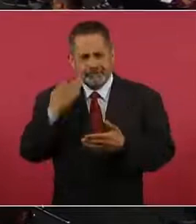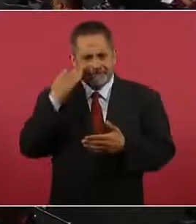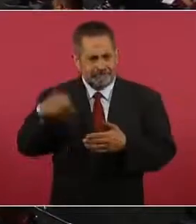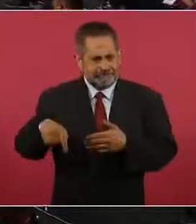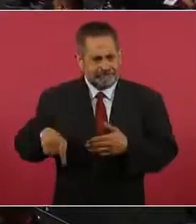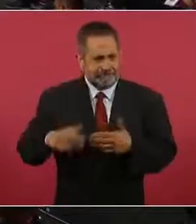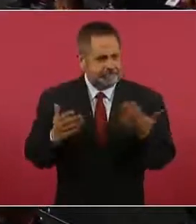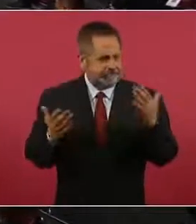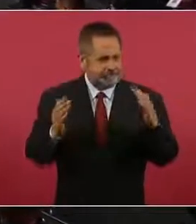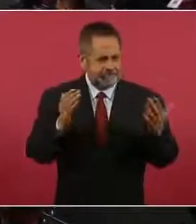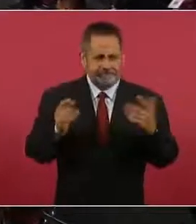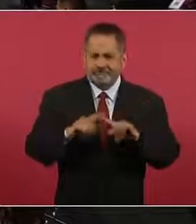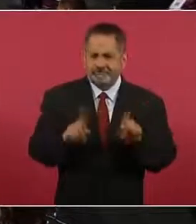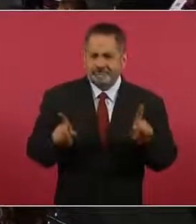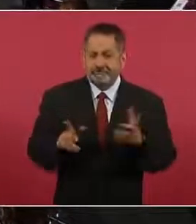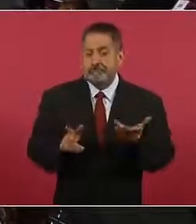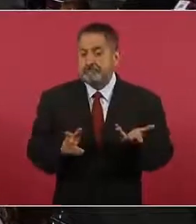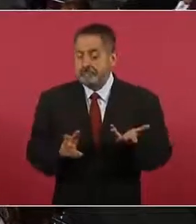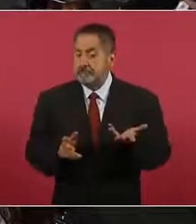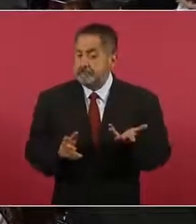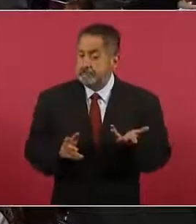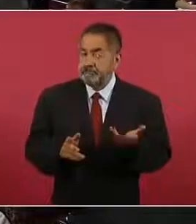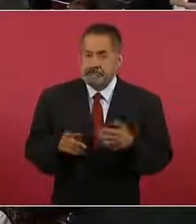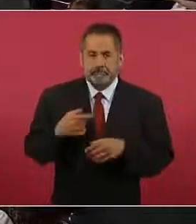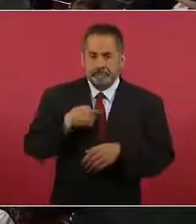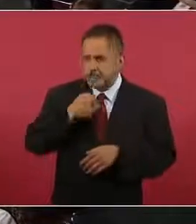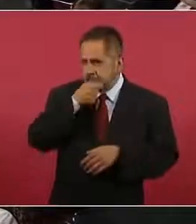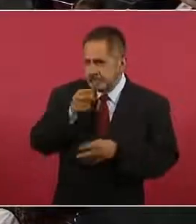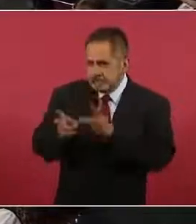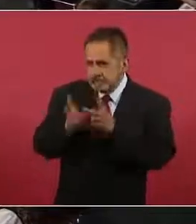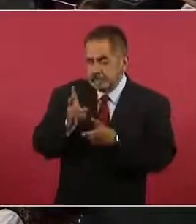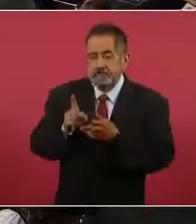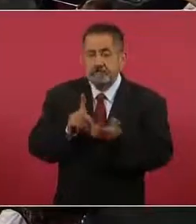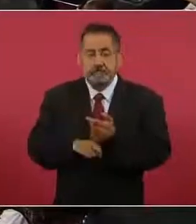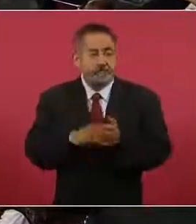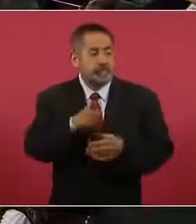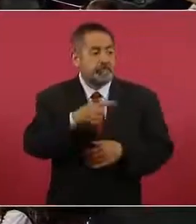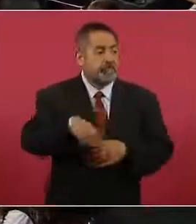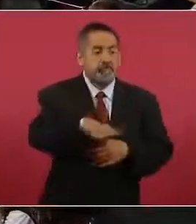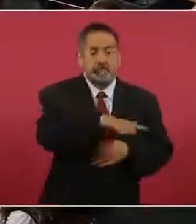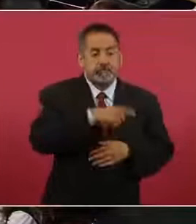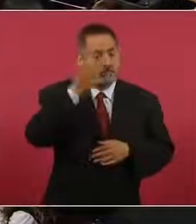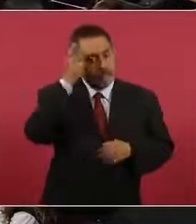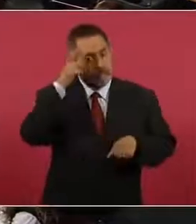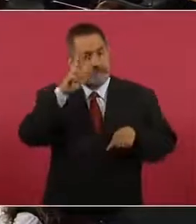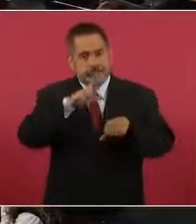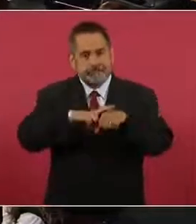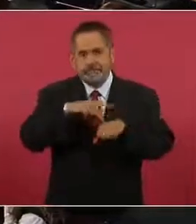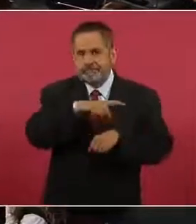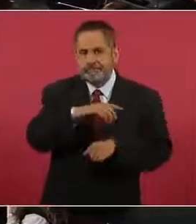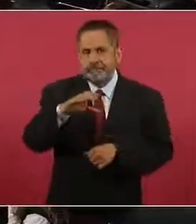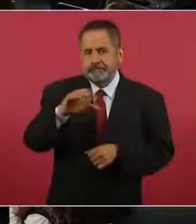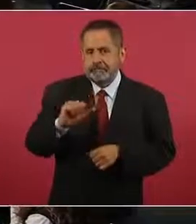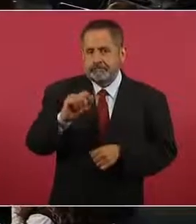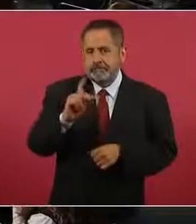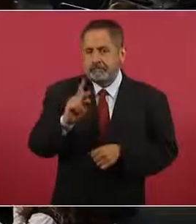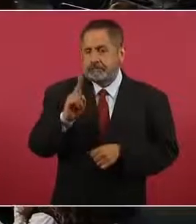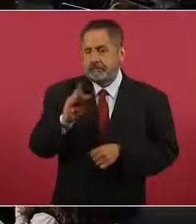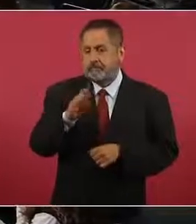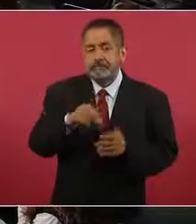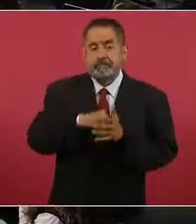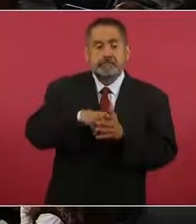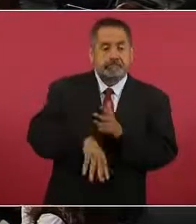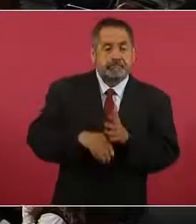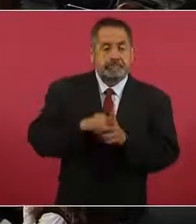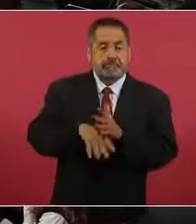Entonces, en este caso sí hay una omisión por parte a lo mejor de los directivos de Capufe, si aseguran